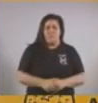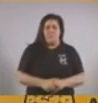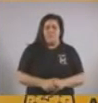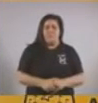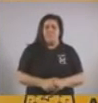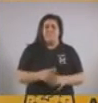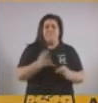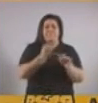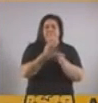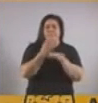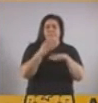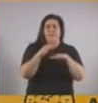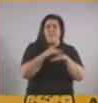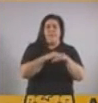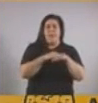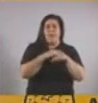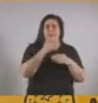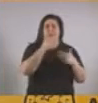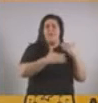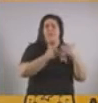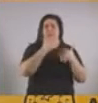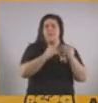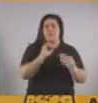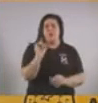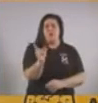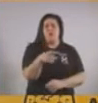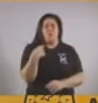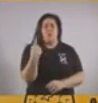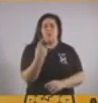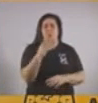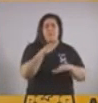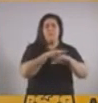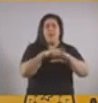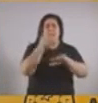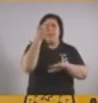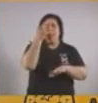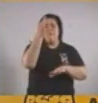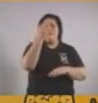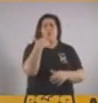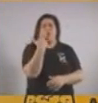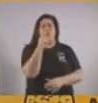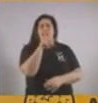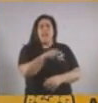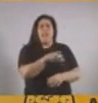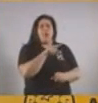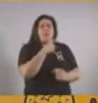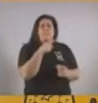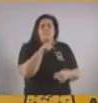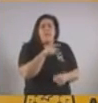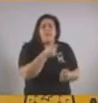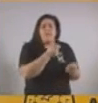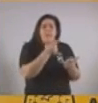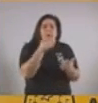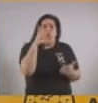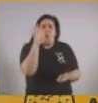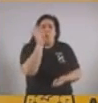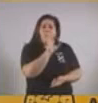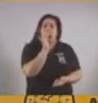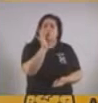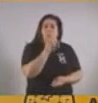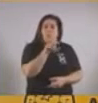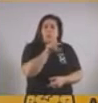La educación es la base de nuestro desarrollo, es la base del futuro de nuestros hijos, es la que le va a dar posibilidad a los chicos